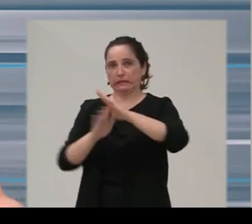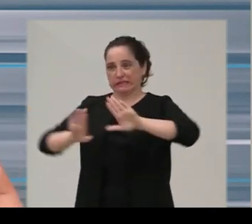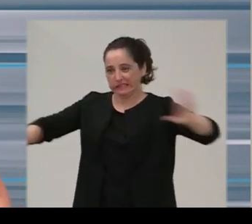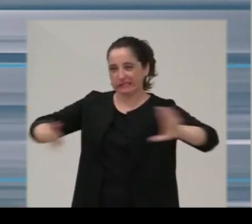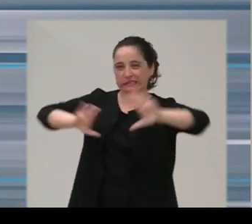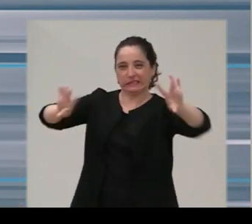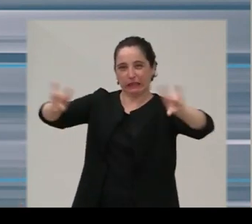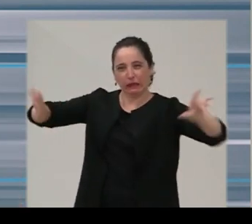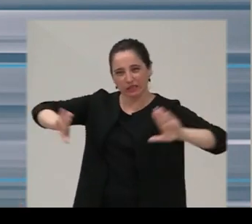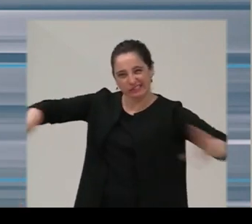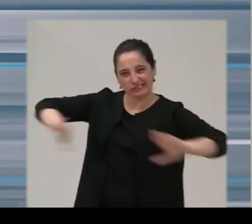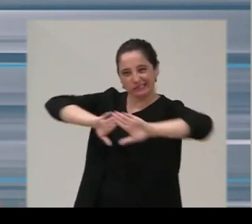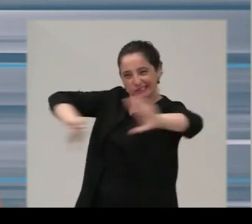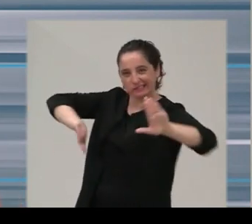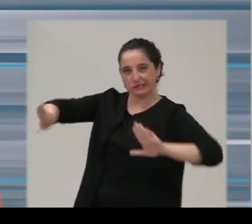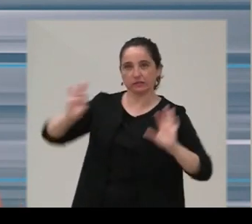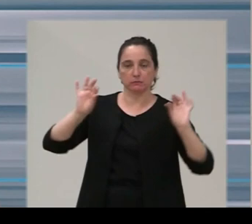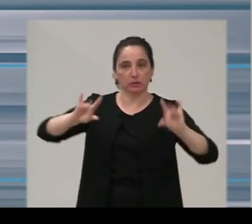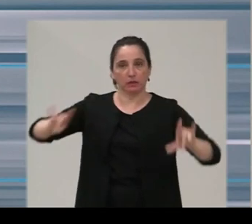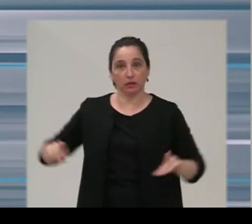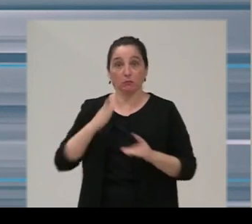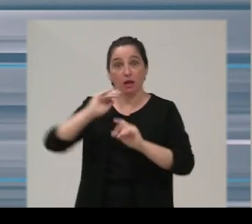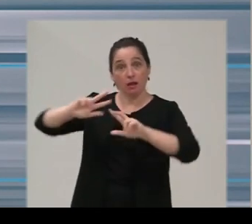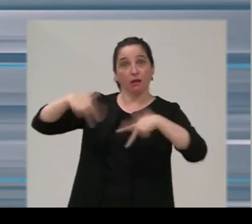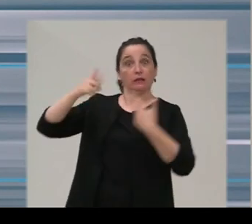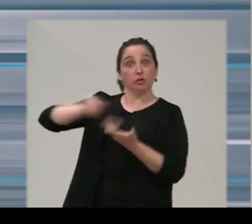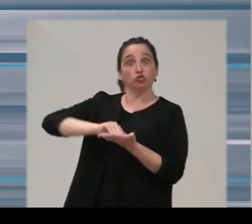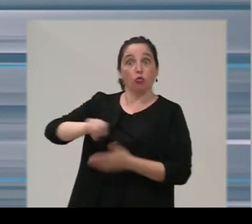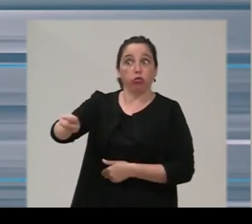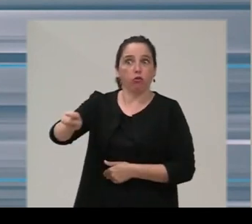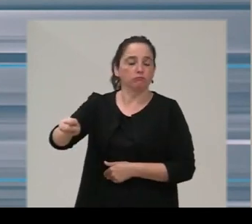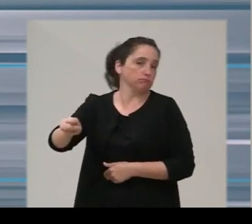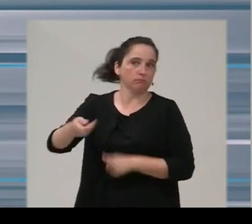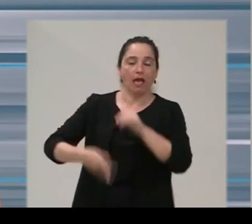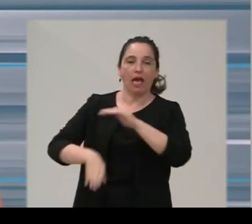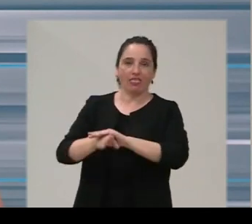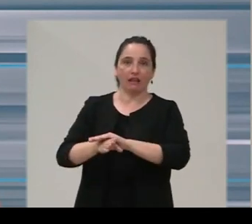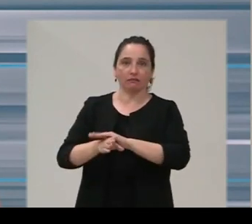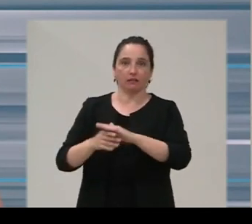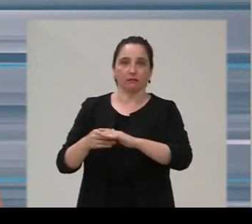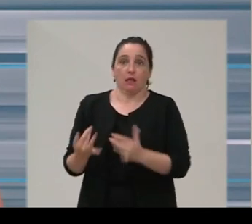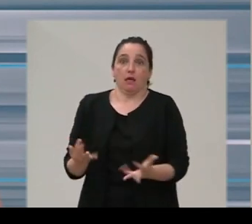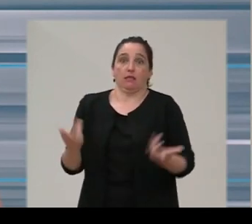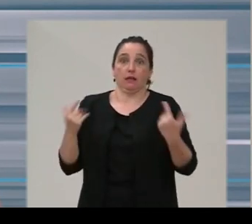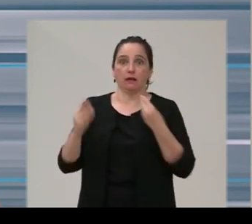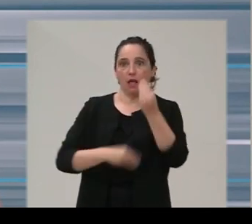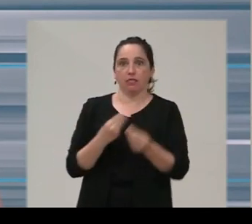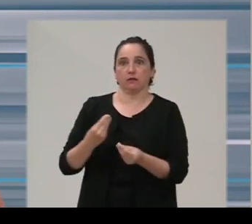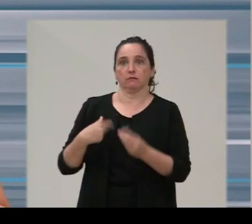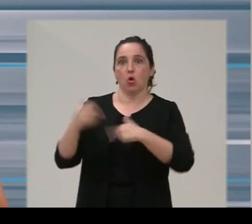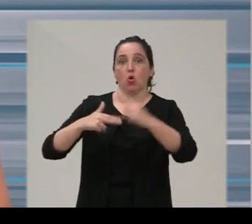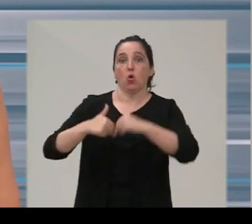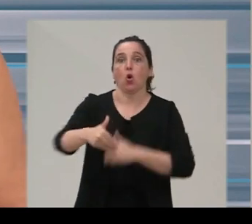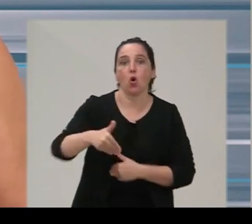solicitud del modificado del proyecto. Y nos va a permitir esa solución, insisto, acelerar la ejecución de las obras que